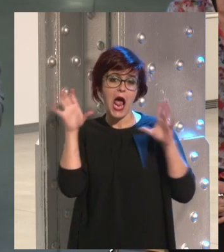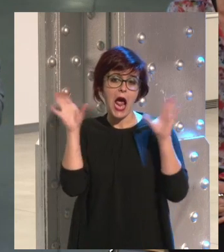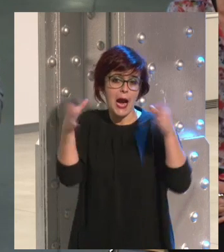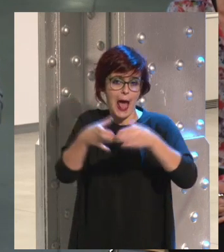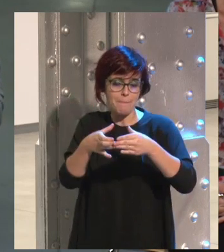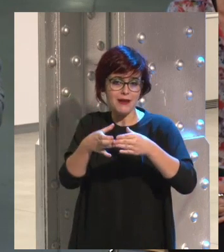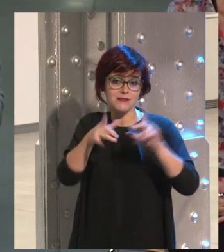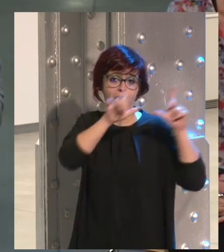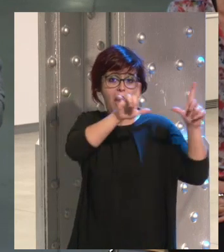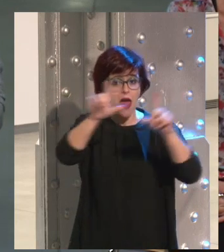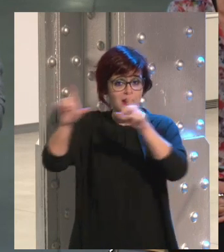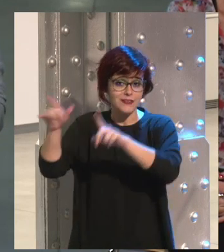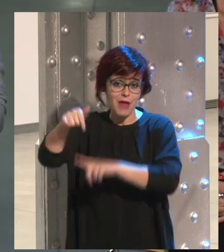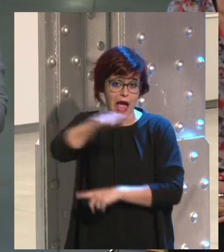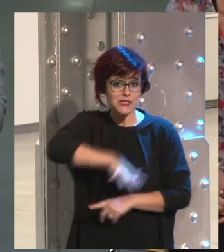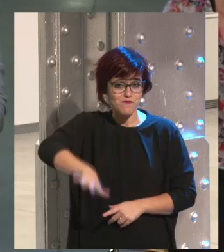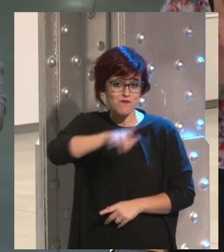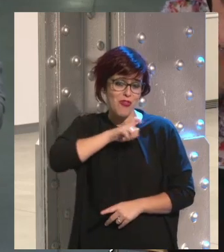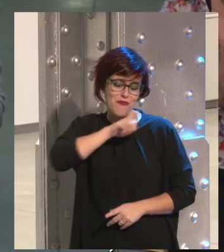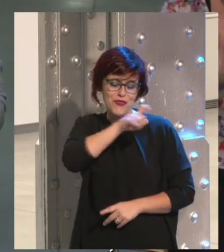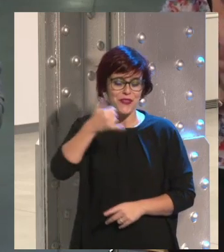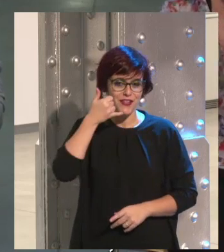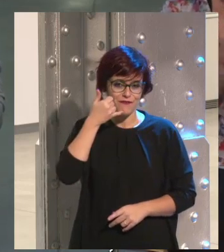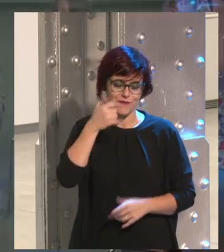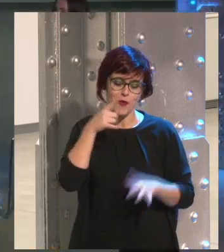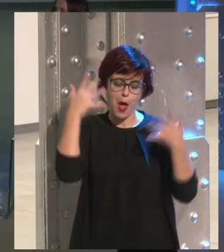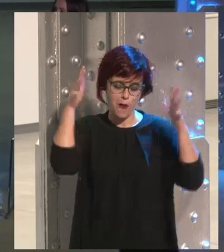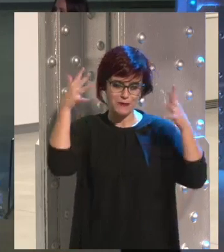Telefónica, que es aquí. Un aplauso para Felipe González, por favor.